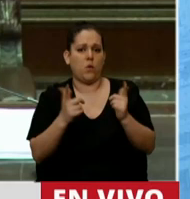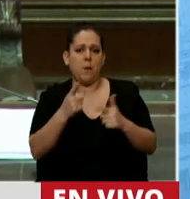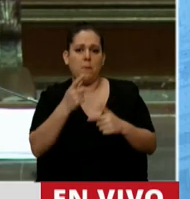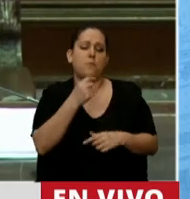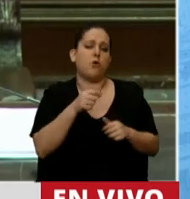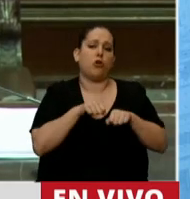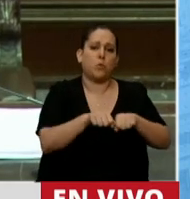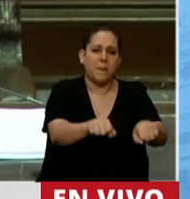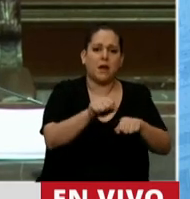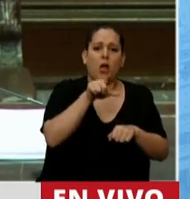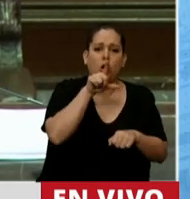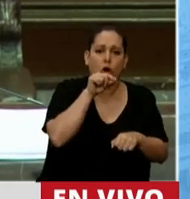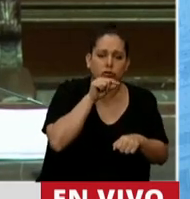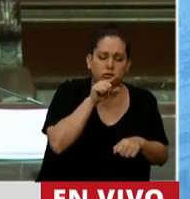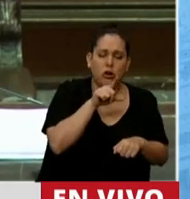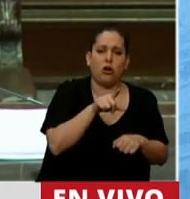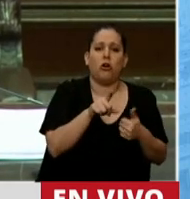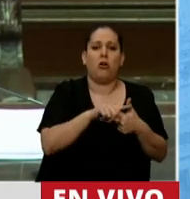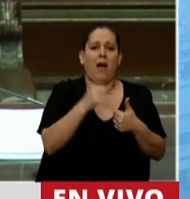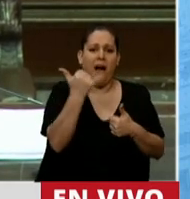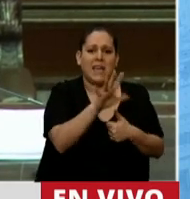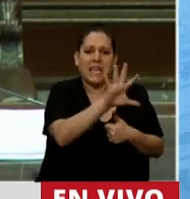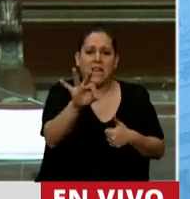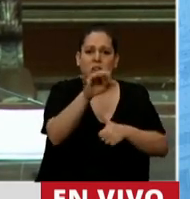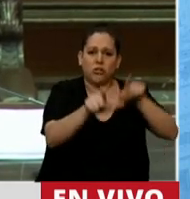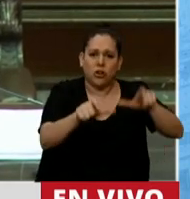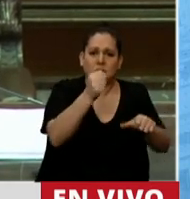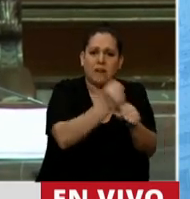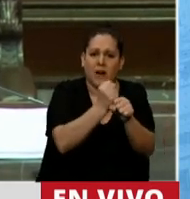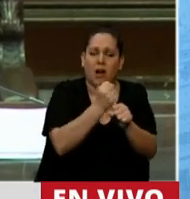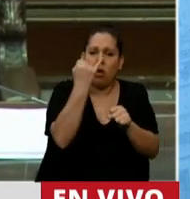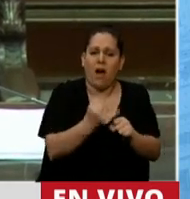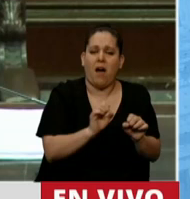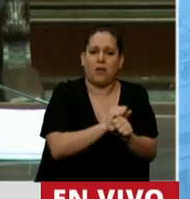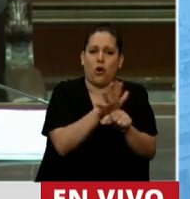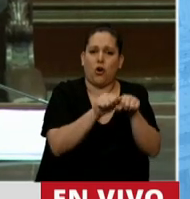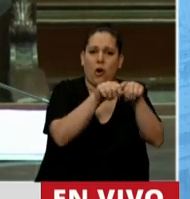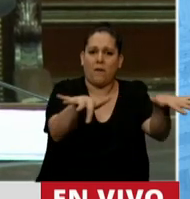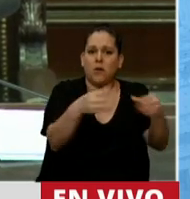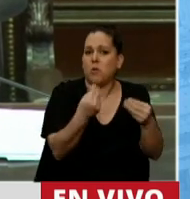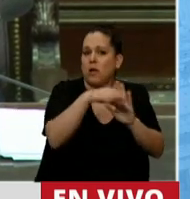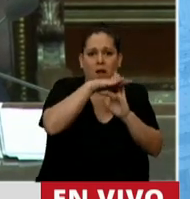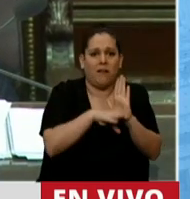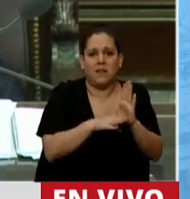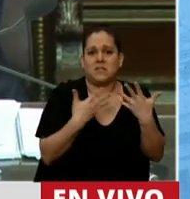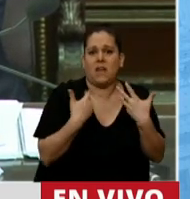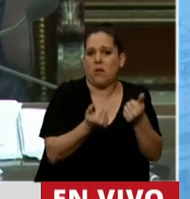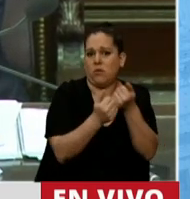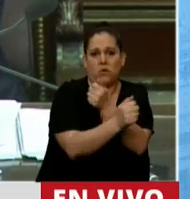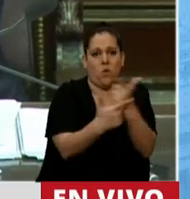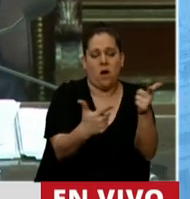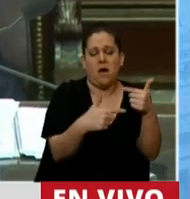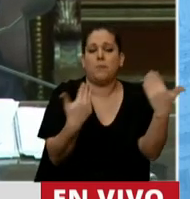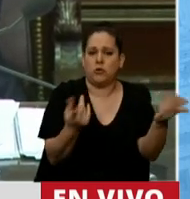de Cotos, uno de ellos, hay más de 500 trabajadores que se han contagiado del COVID porque no se cumplen ninguna de las medidas sanitarias. Así que, bueno,